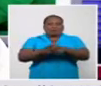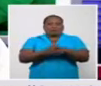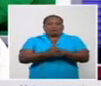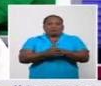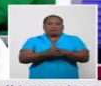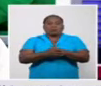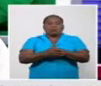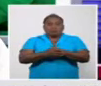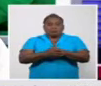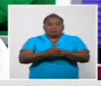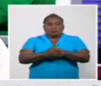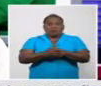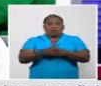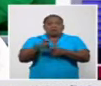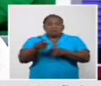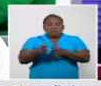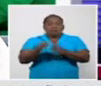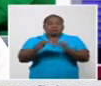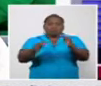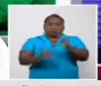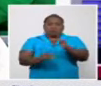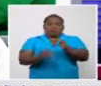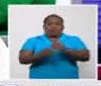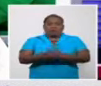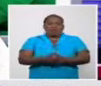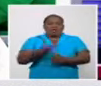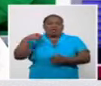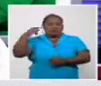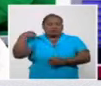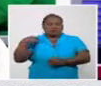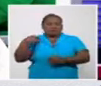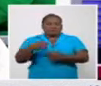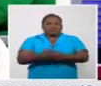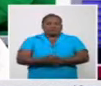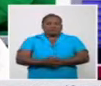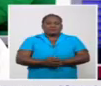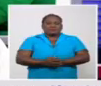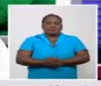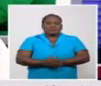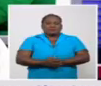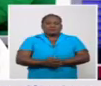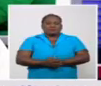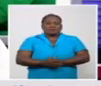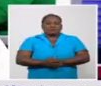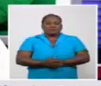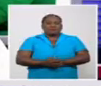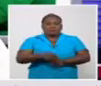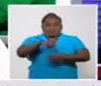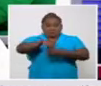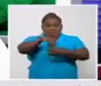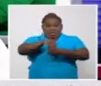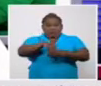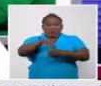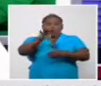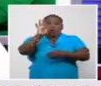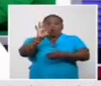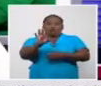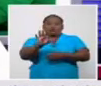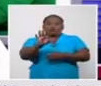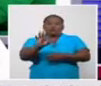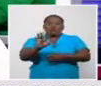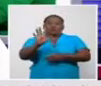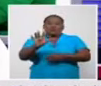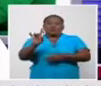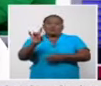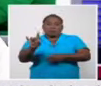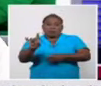embargo, inferior. de los 859 autóctonos,